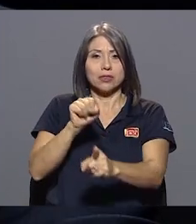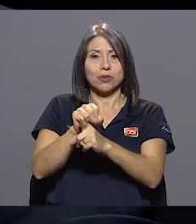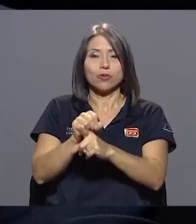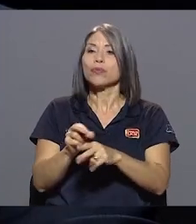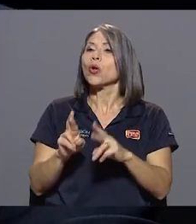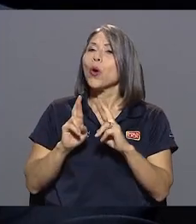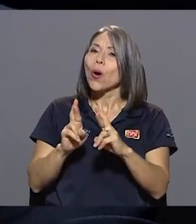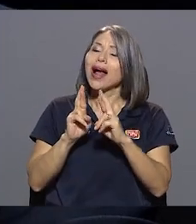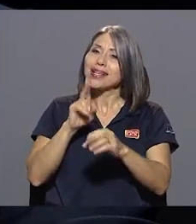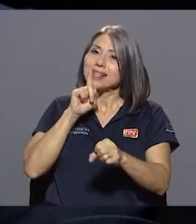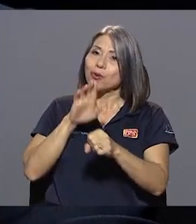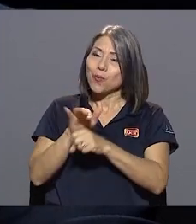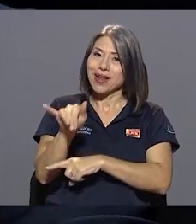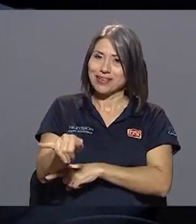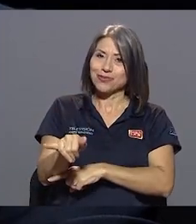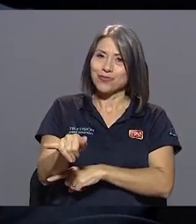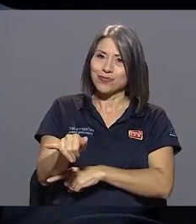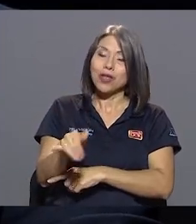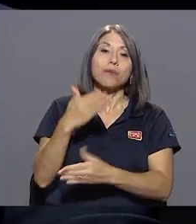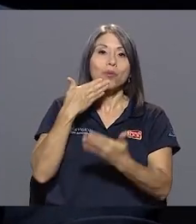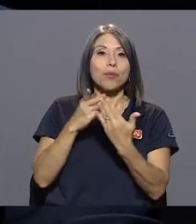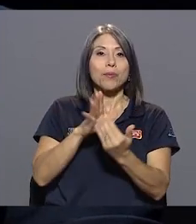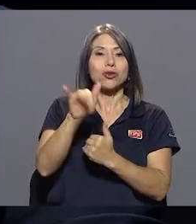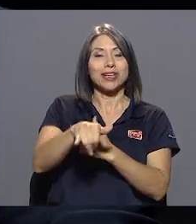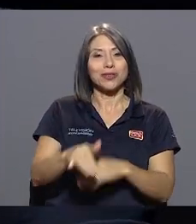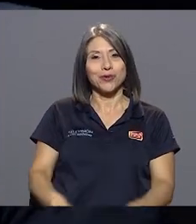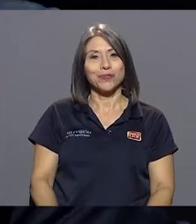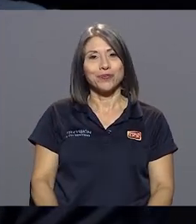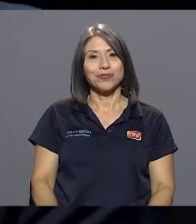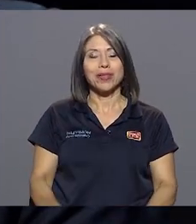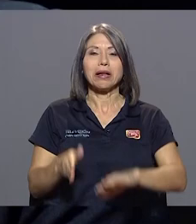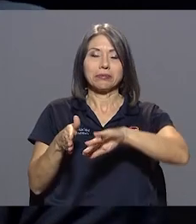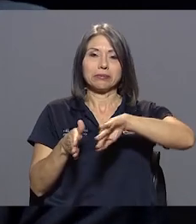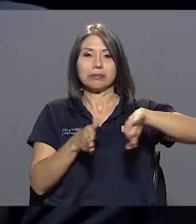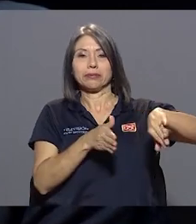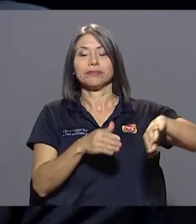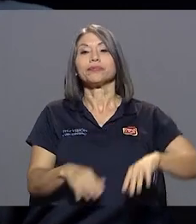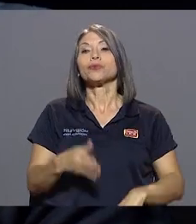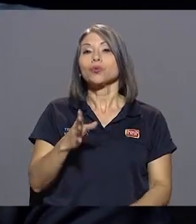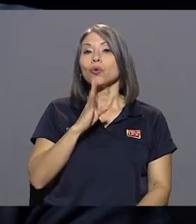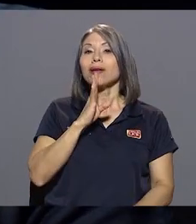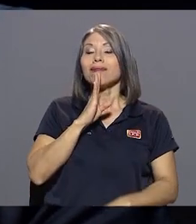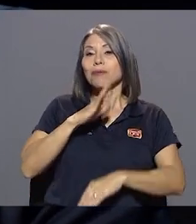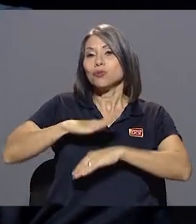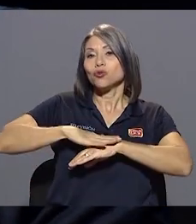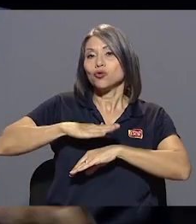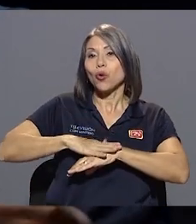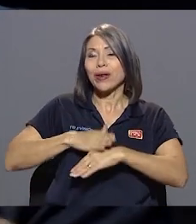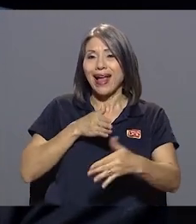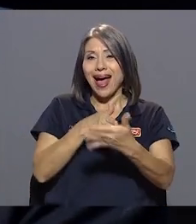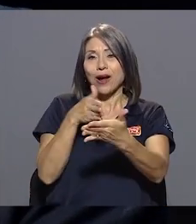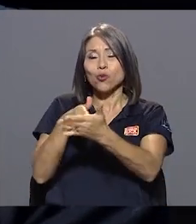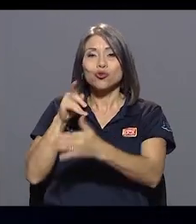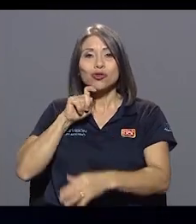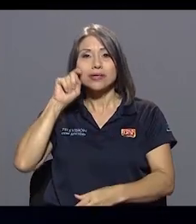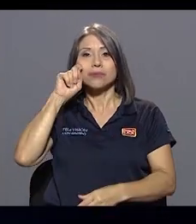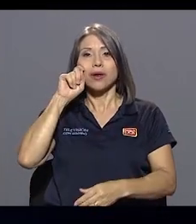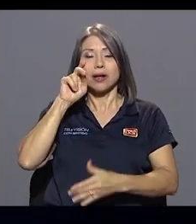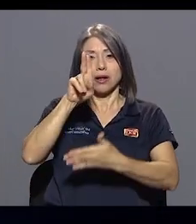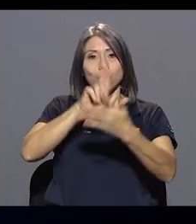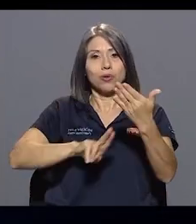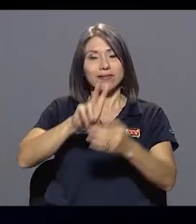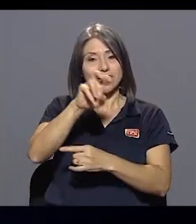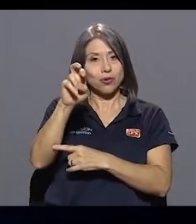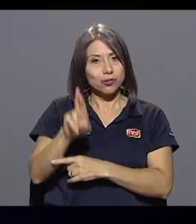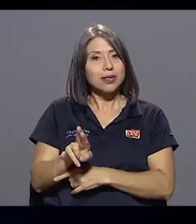si le cumplan eso, don César, me parece que es un muy buen proyecto. Voy a dar un salto, cuando hablamos específicamente del acoso sexual, la Universidad de Costa Rica